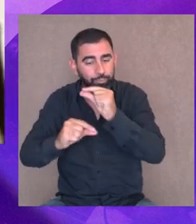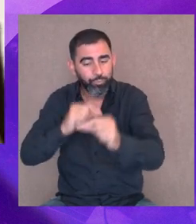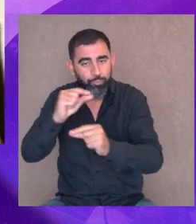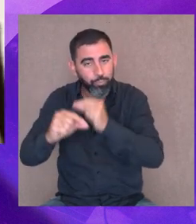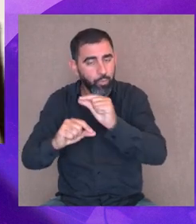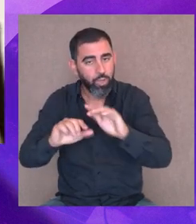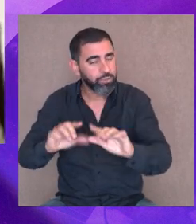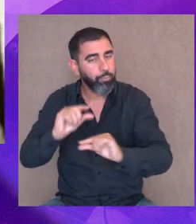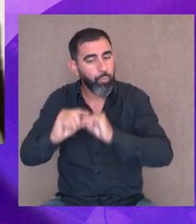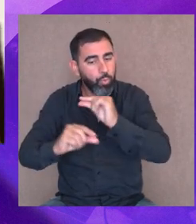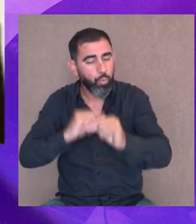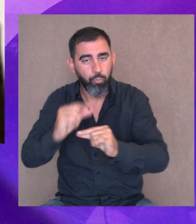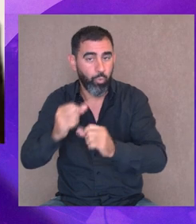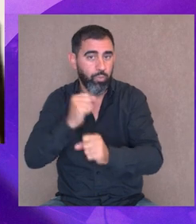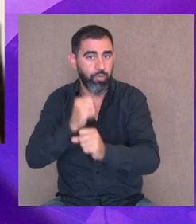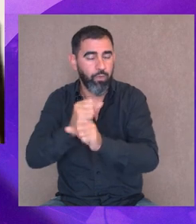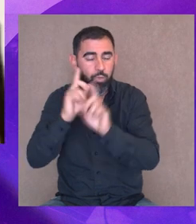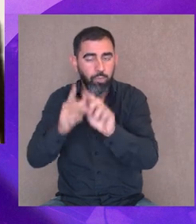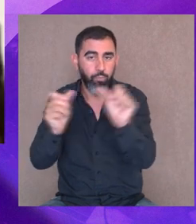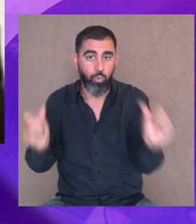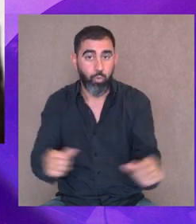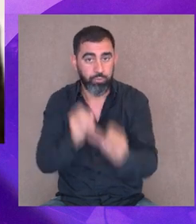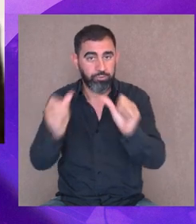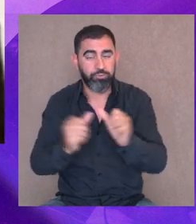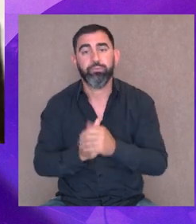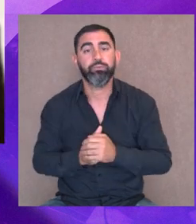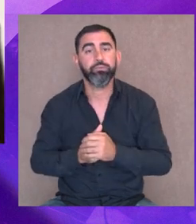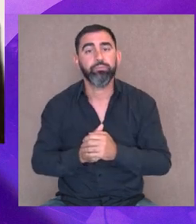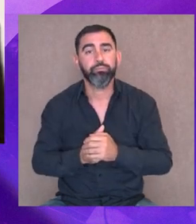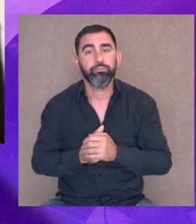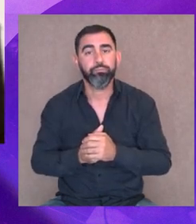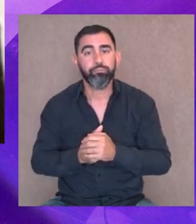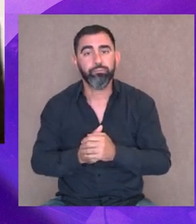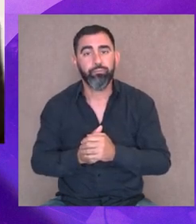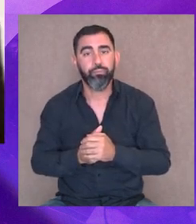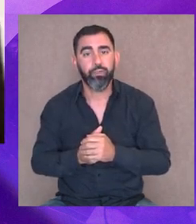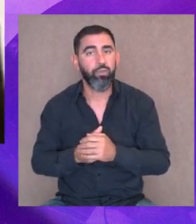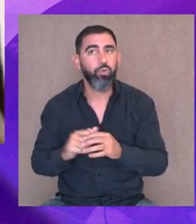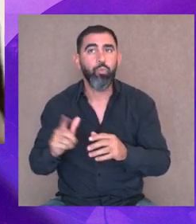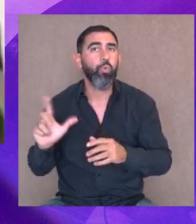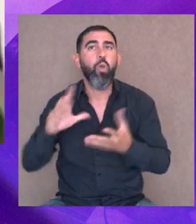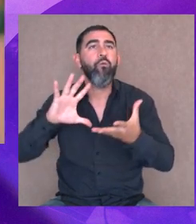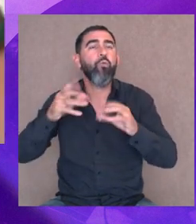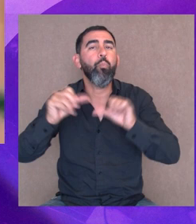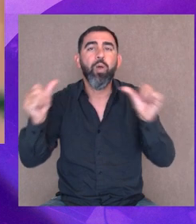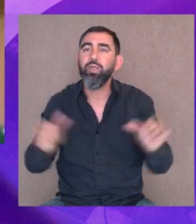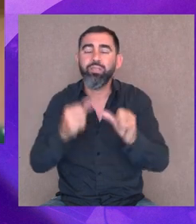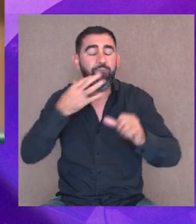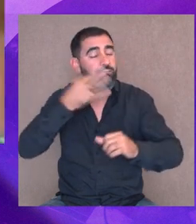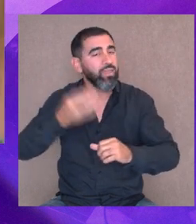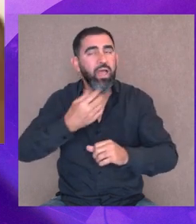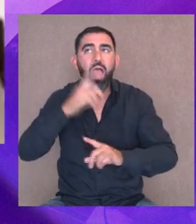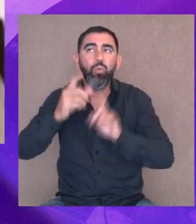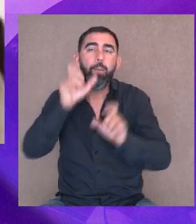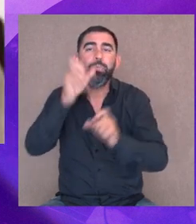es tan fino, es muy fino, es muy fino, hay gente que no es floja, no hay floja, es no hay manera de hacerlo